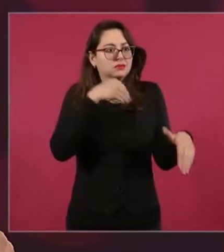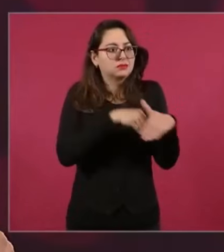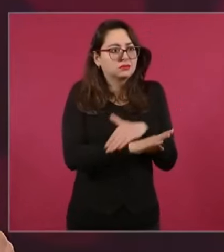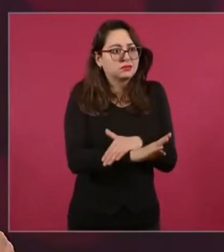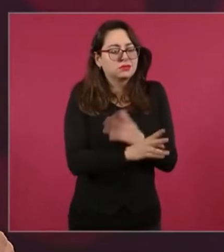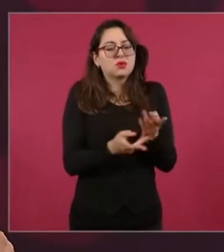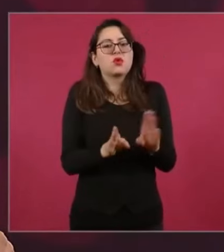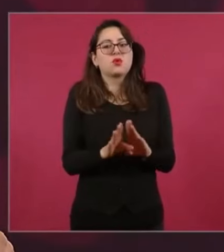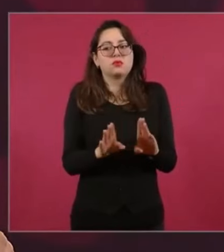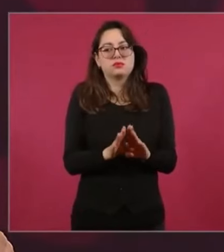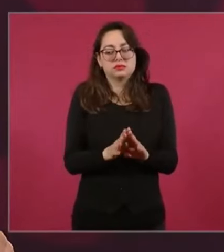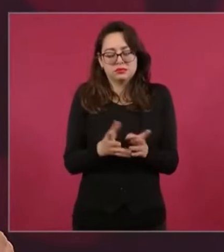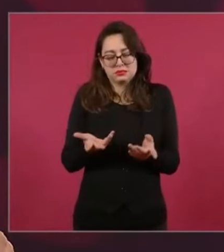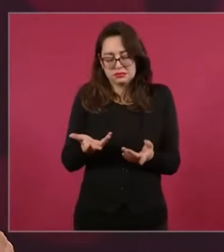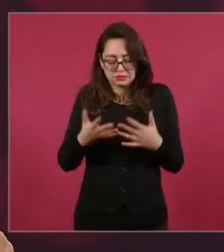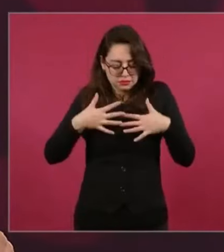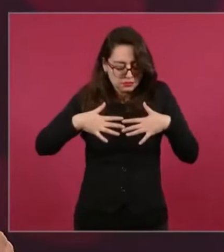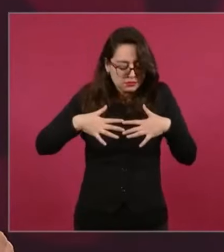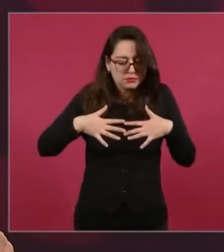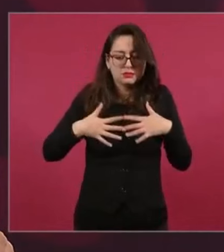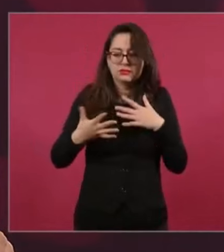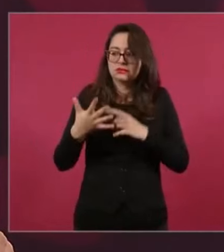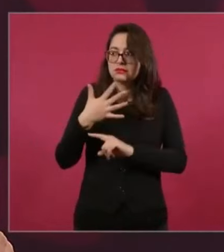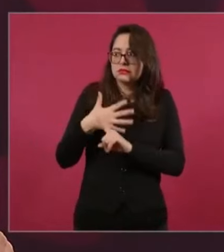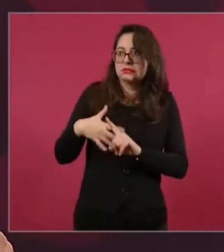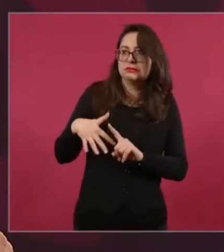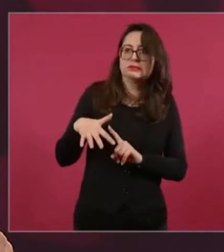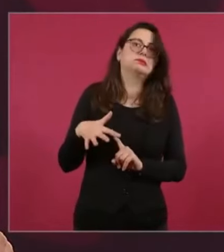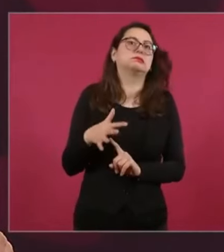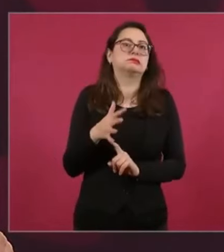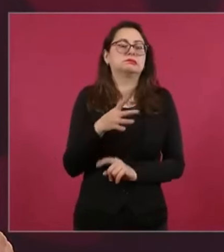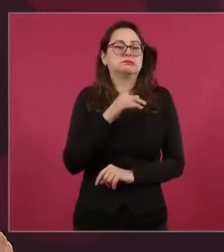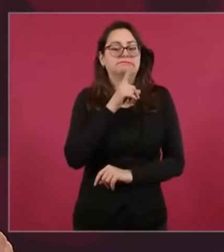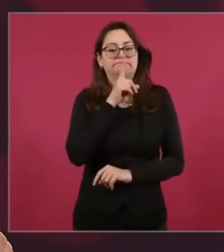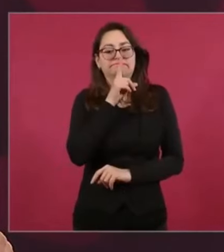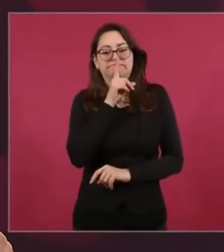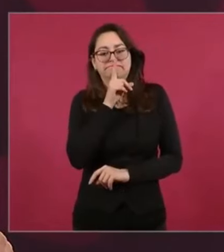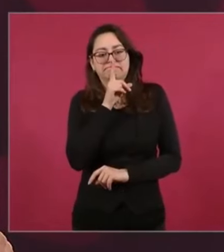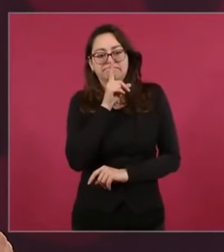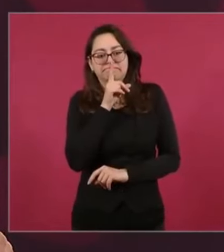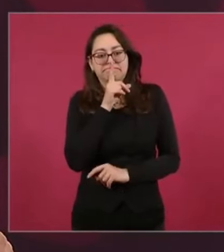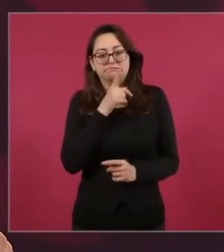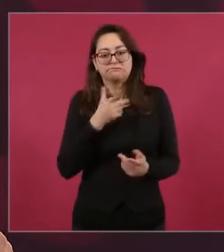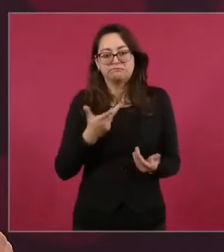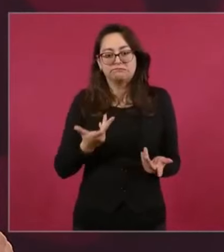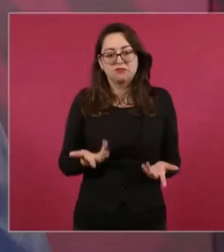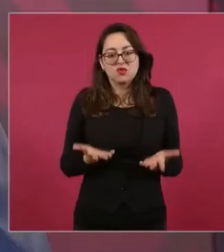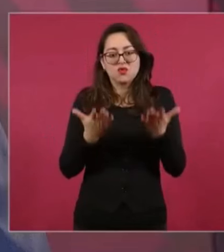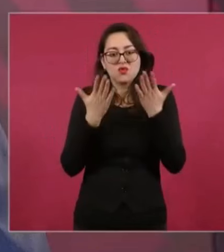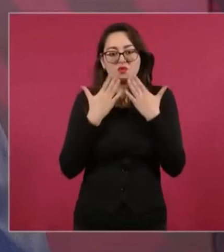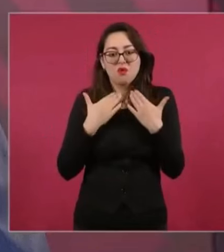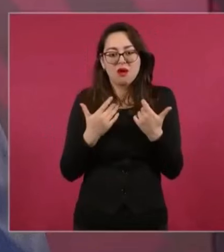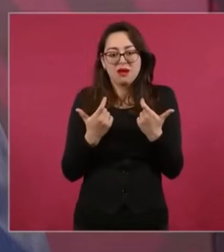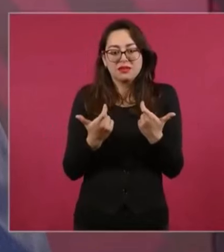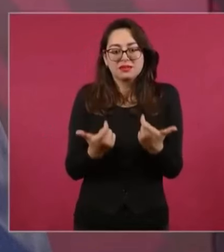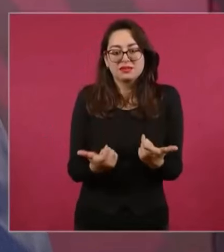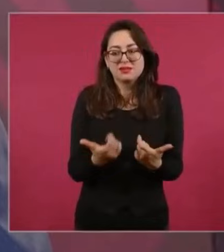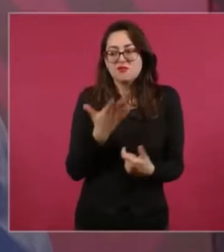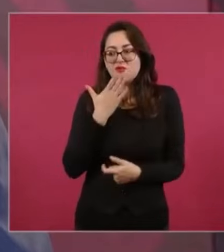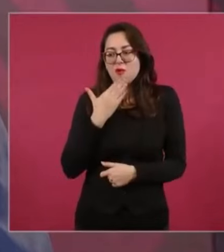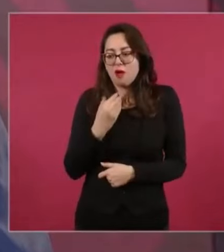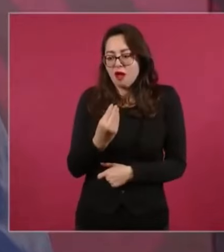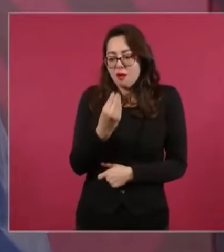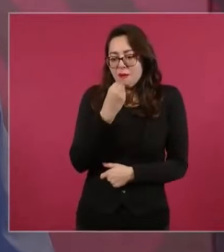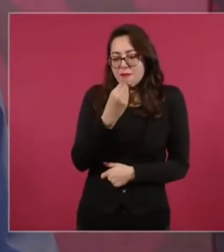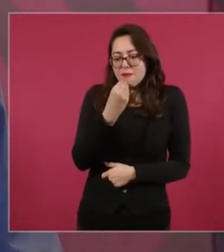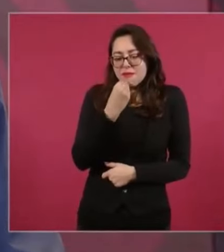estudiantes a las escuelas, si no tienen para los alimentos,